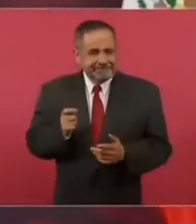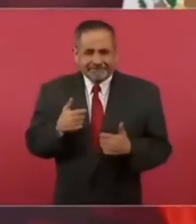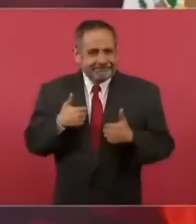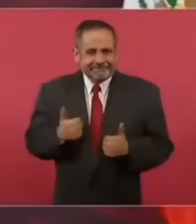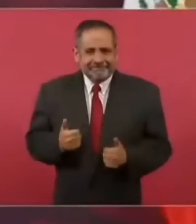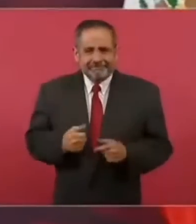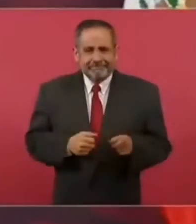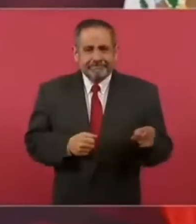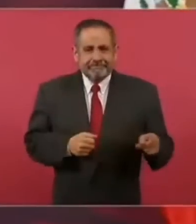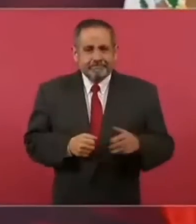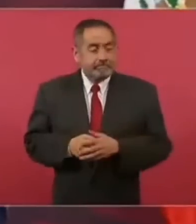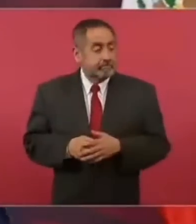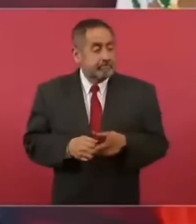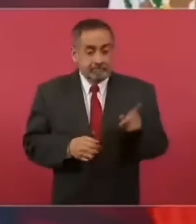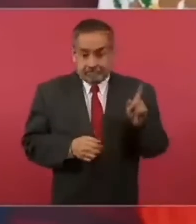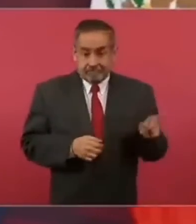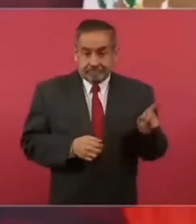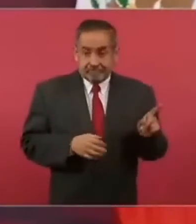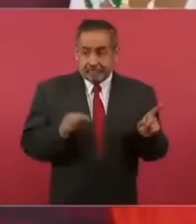logró engañar